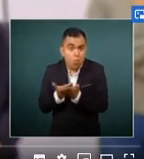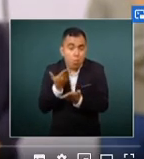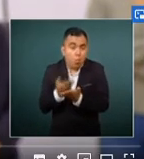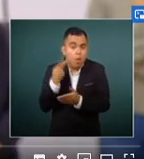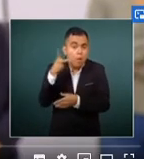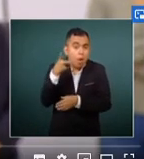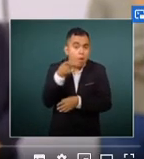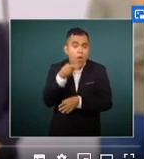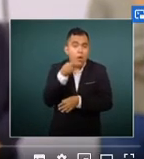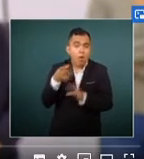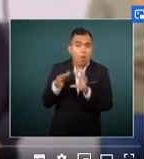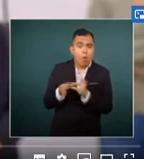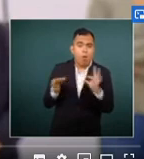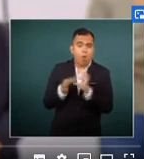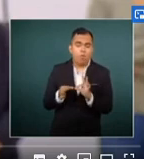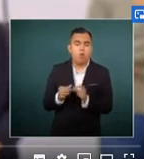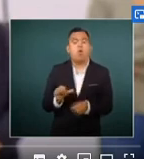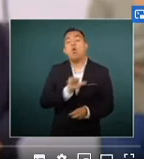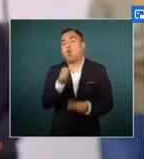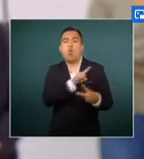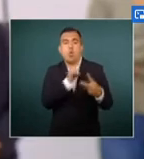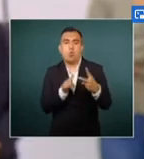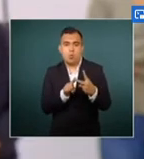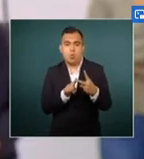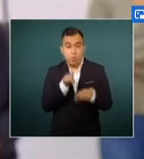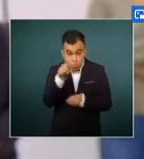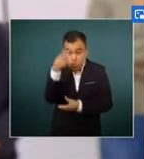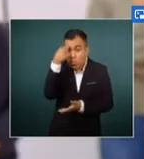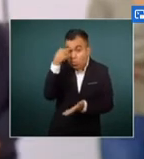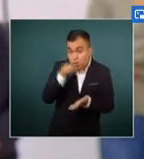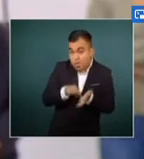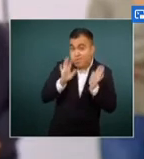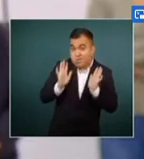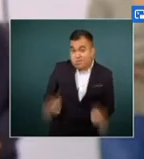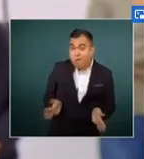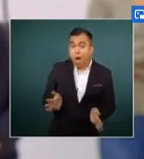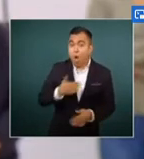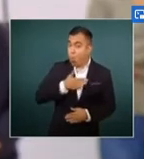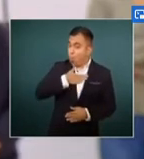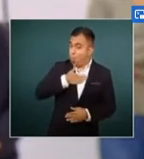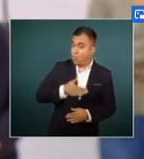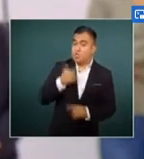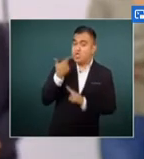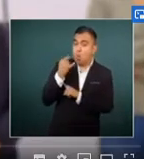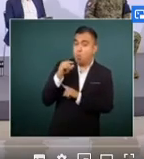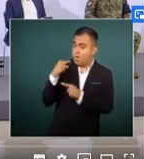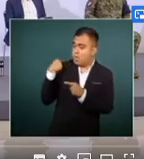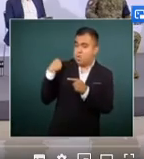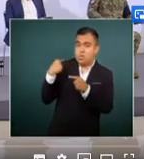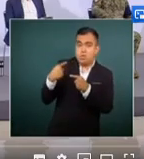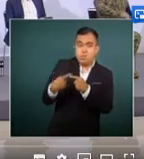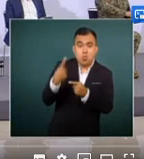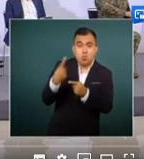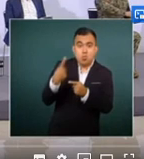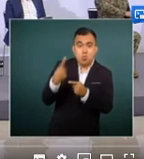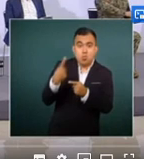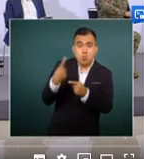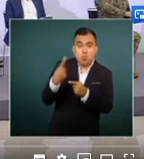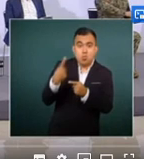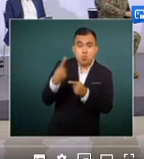Y una más, ¿usted considera que ya se hizo justicia para Giovanni a casi mes y medio de lo sucedido? Gracias.